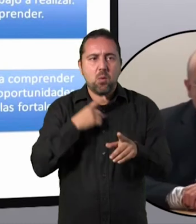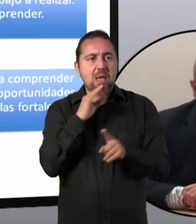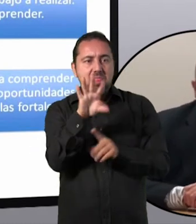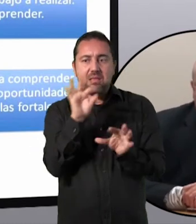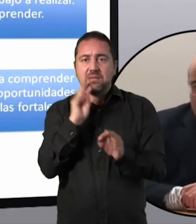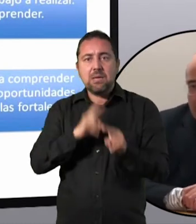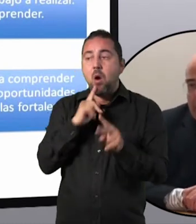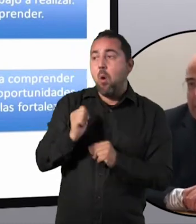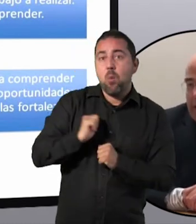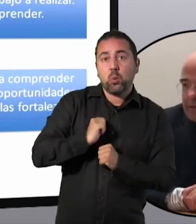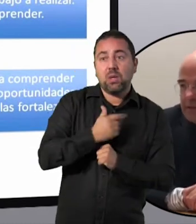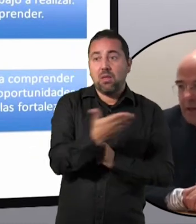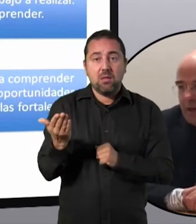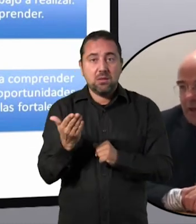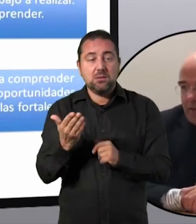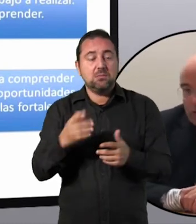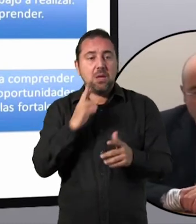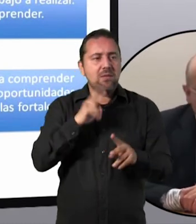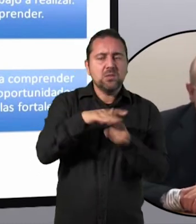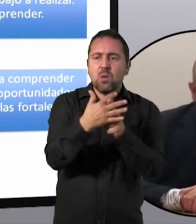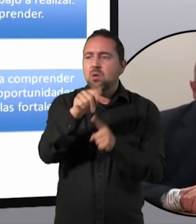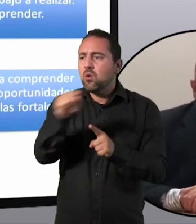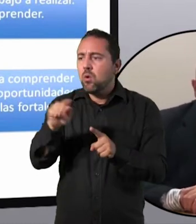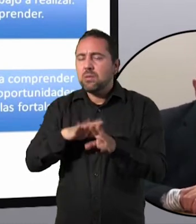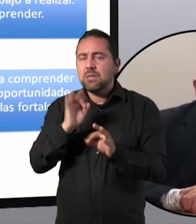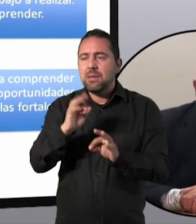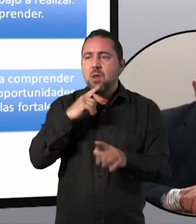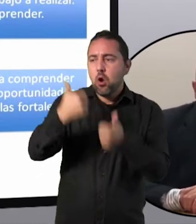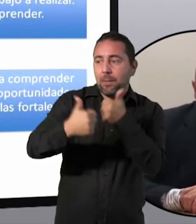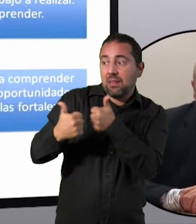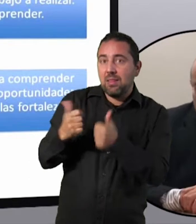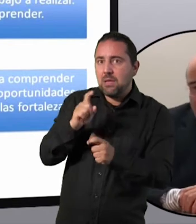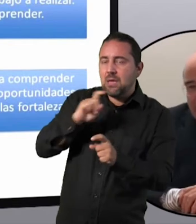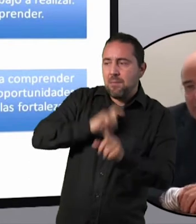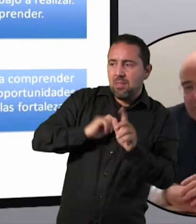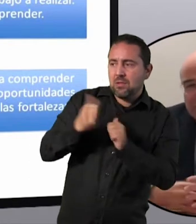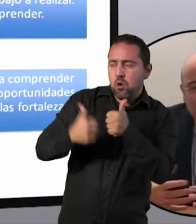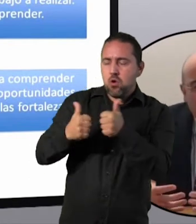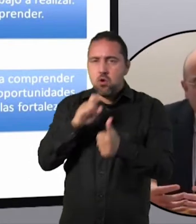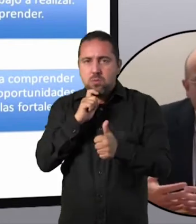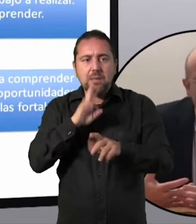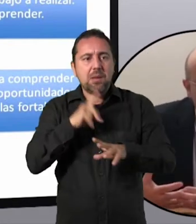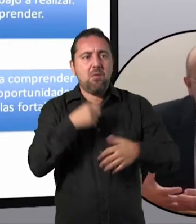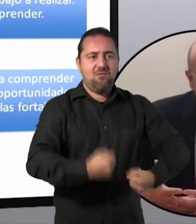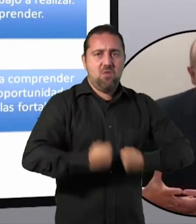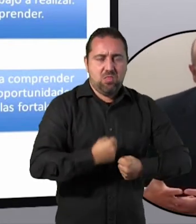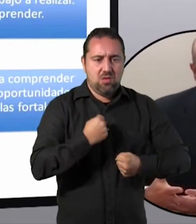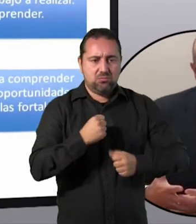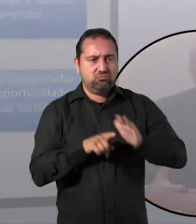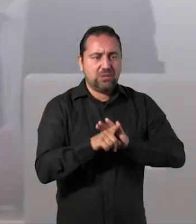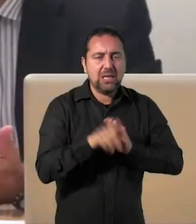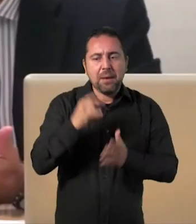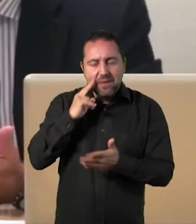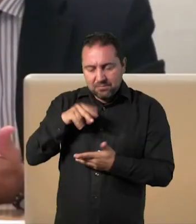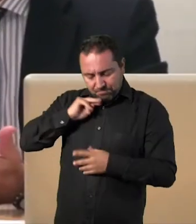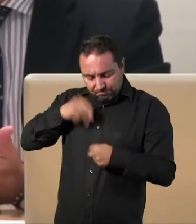amenazas competidas, las fortalezas y las debilidades. Es decir, saber en dónde estamos.